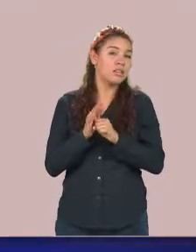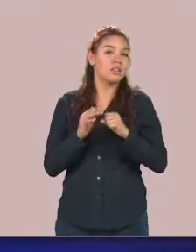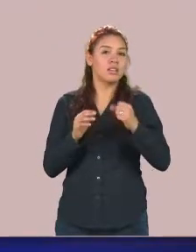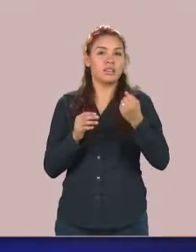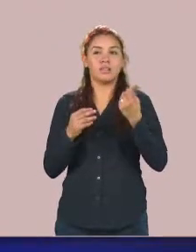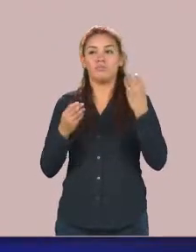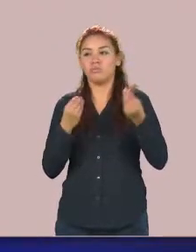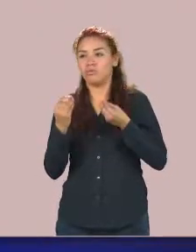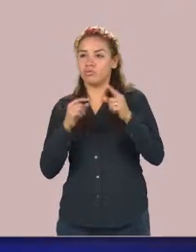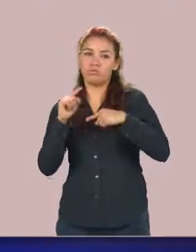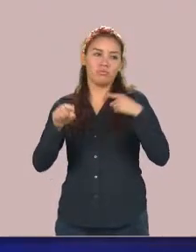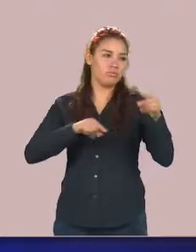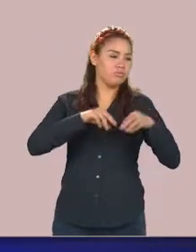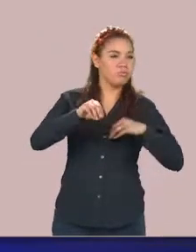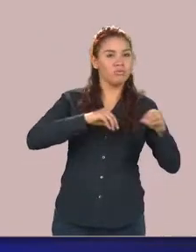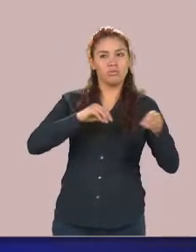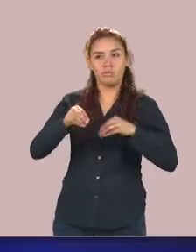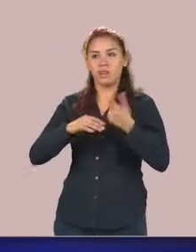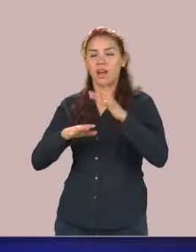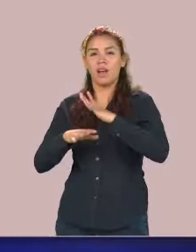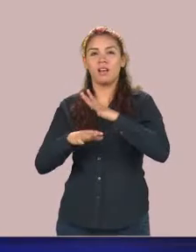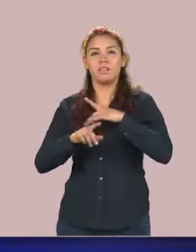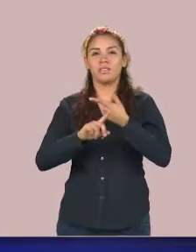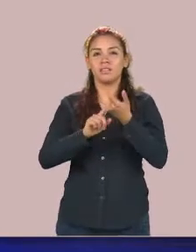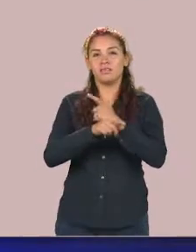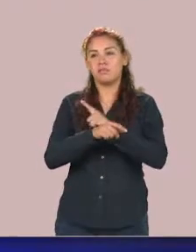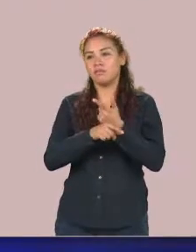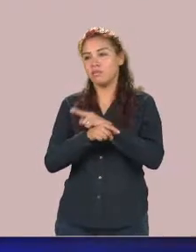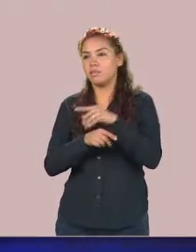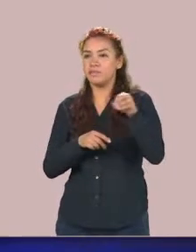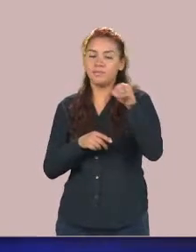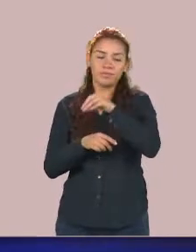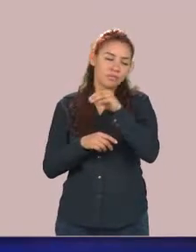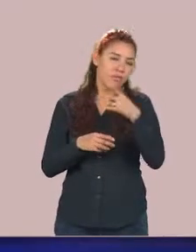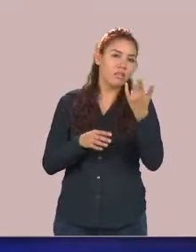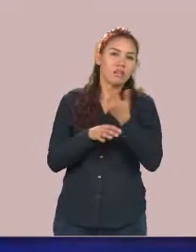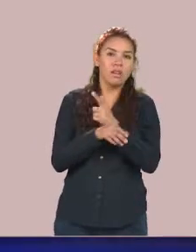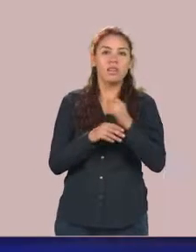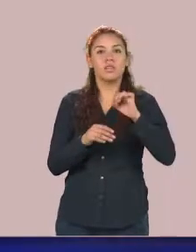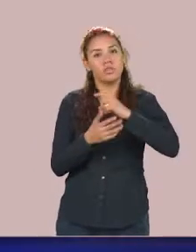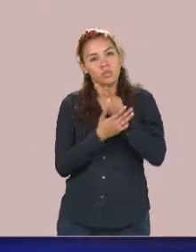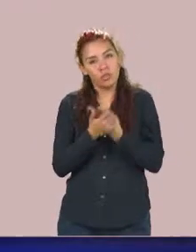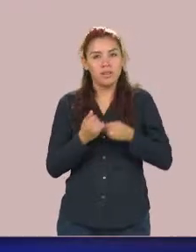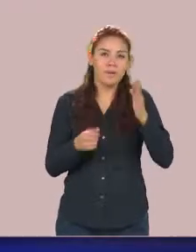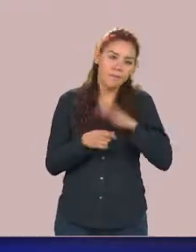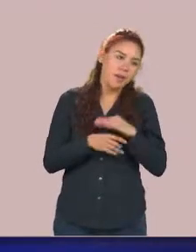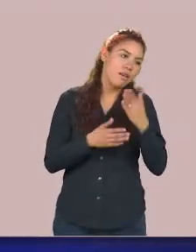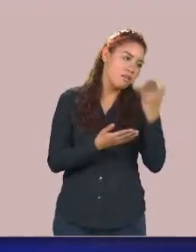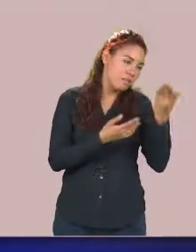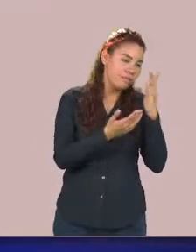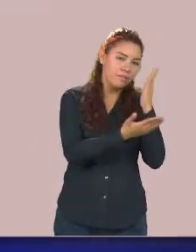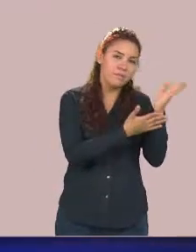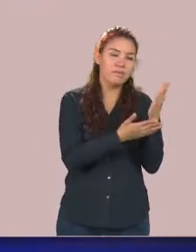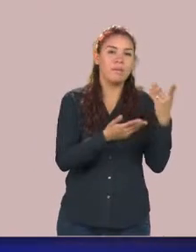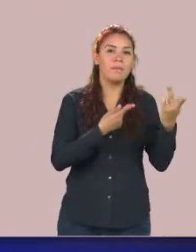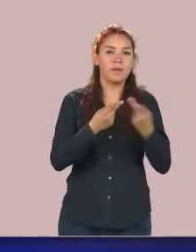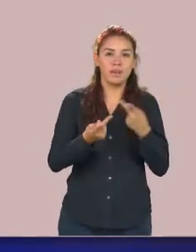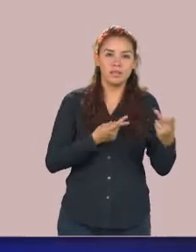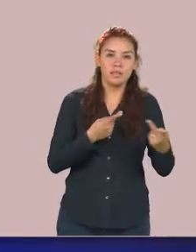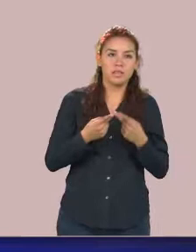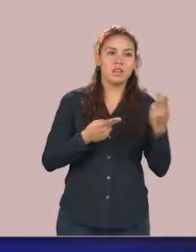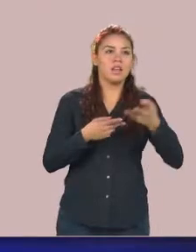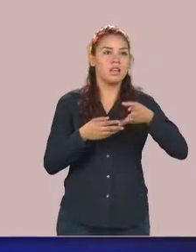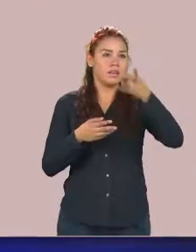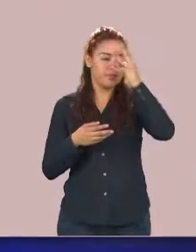en las carreras diversas que está en nuestra facultad y bueno ha sido un trabajo de buscar la manera que ellos tengan el